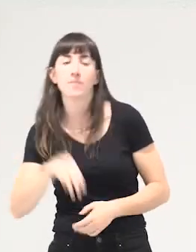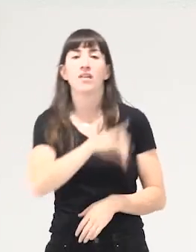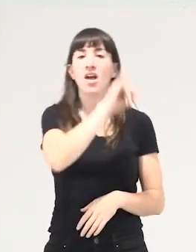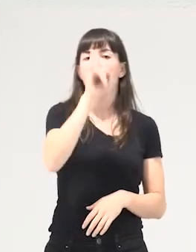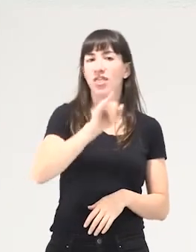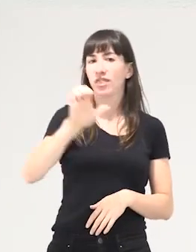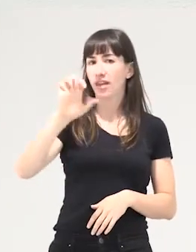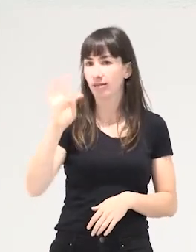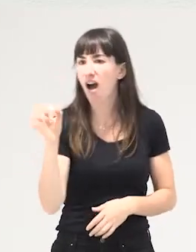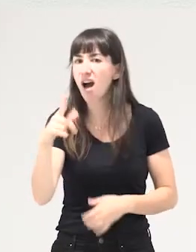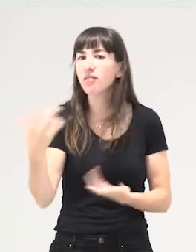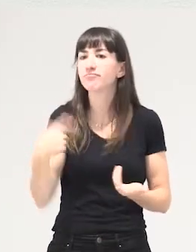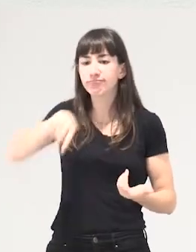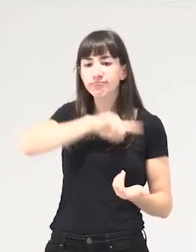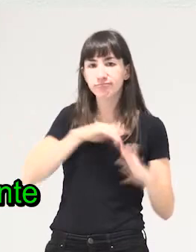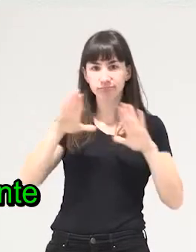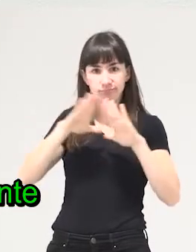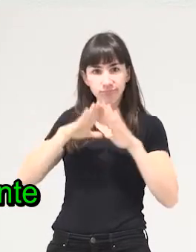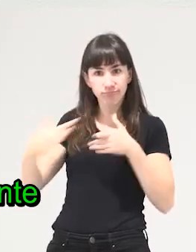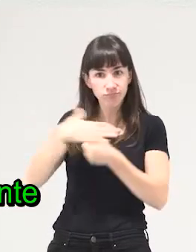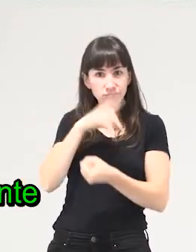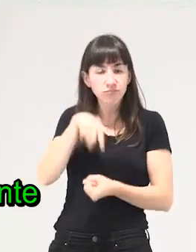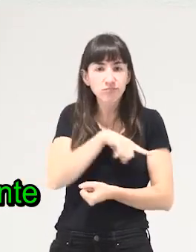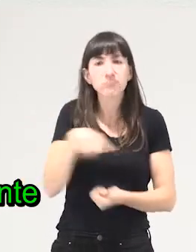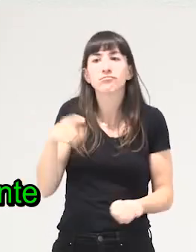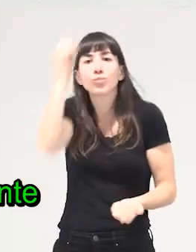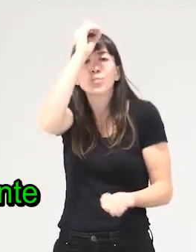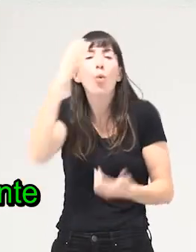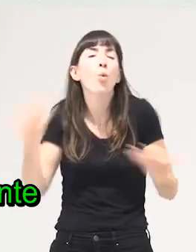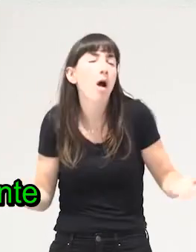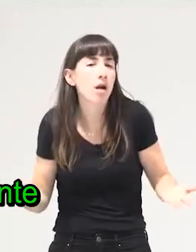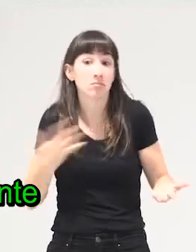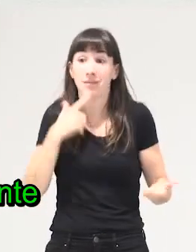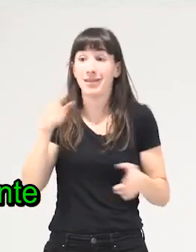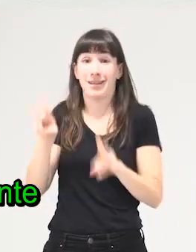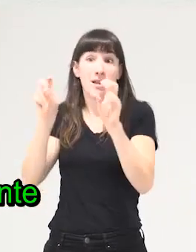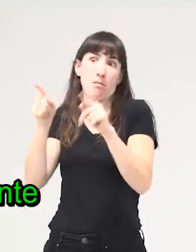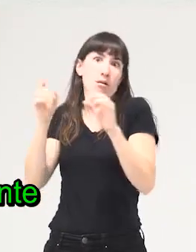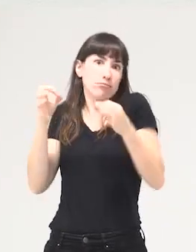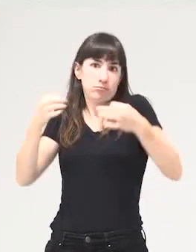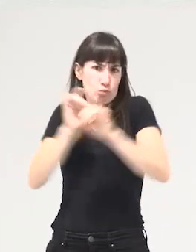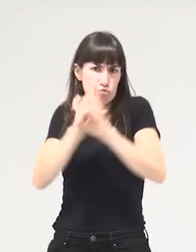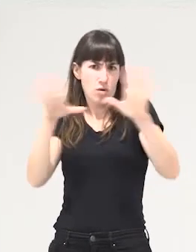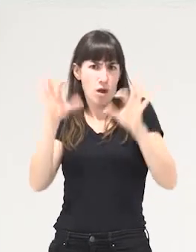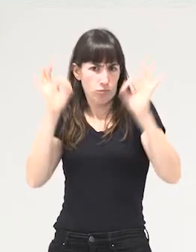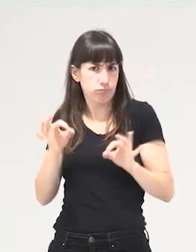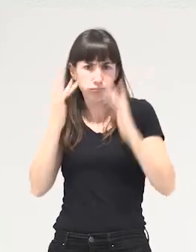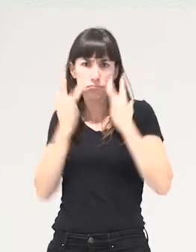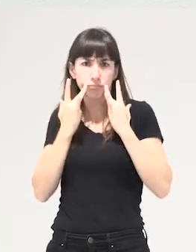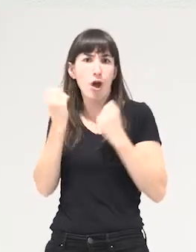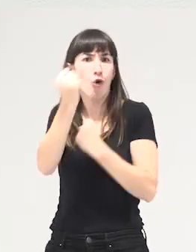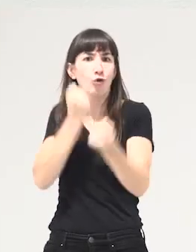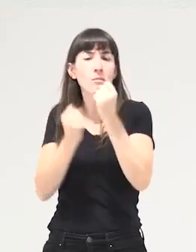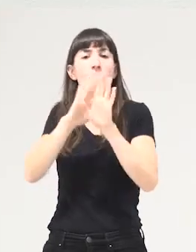tienen que ver con nosotras con los feminismos entonces las cuestiones tradicionalmente consideradas económicas las hemos dejado quizá